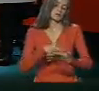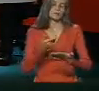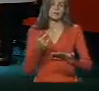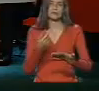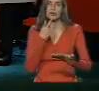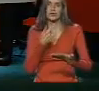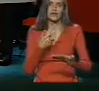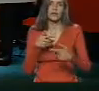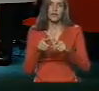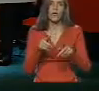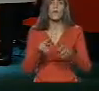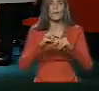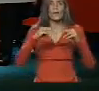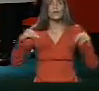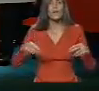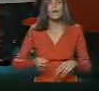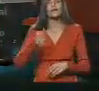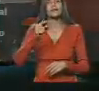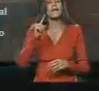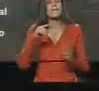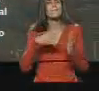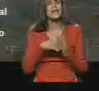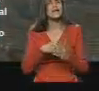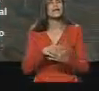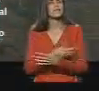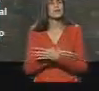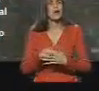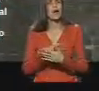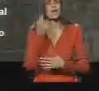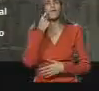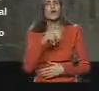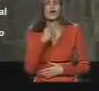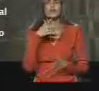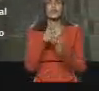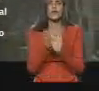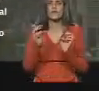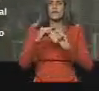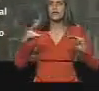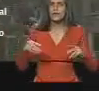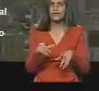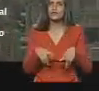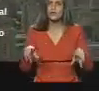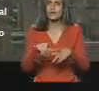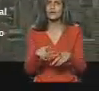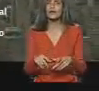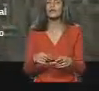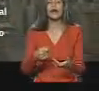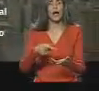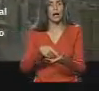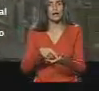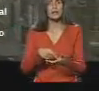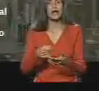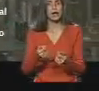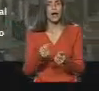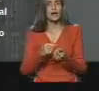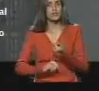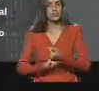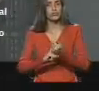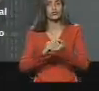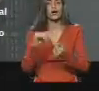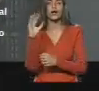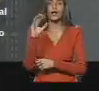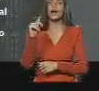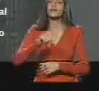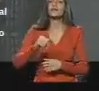acueducto metropolitano. Más de mil y pico de millones de bolívares para el acueducto metropolitano, que va a dotar de agua a Caracas. Y tenemos aquí para